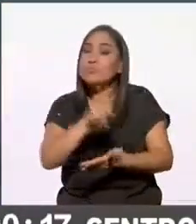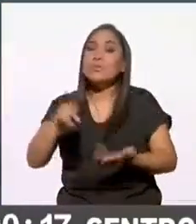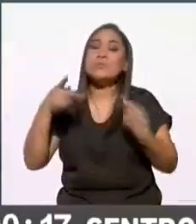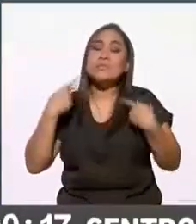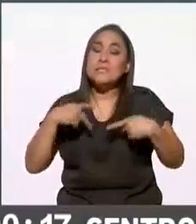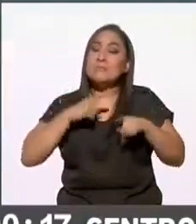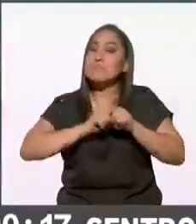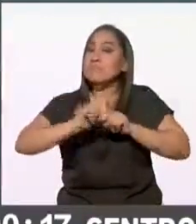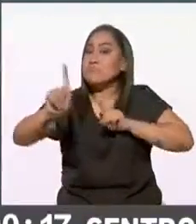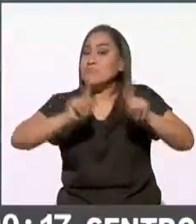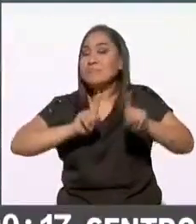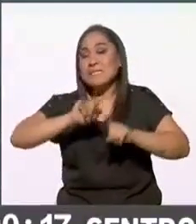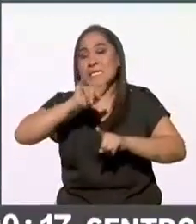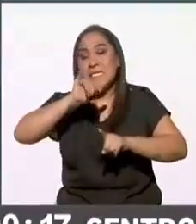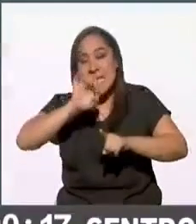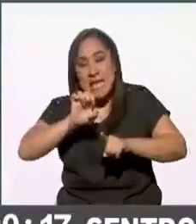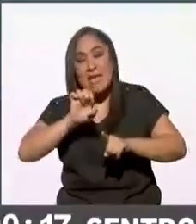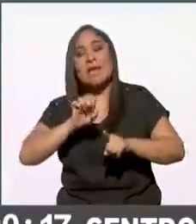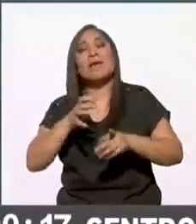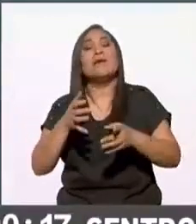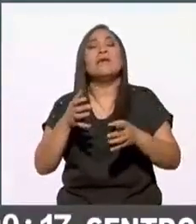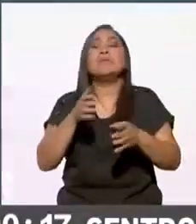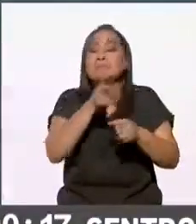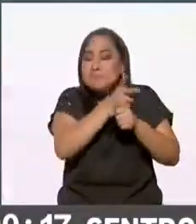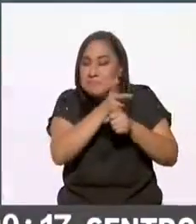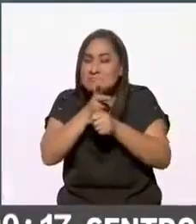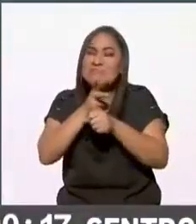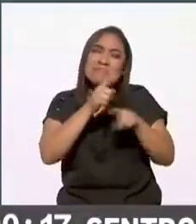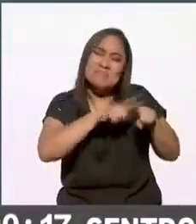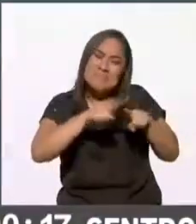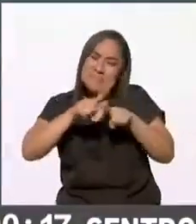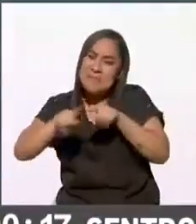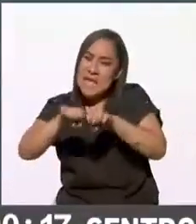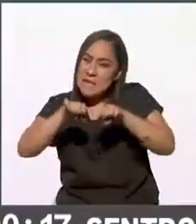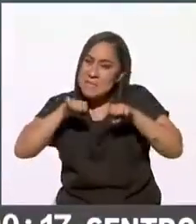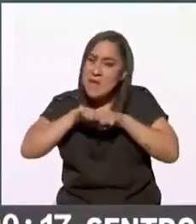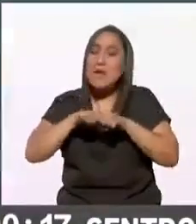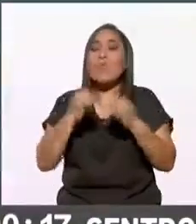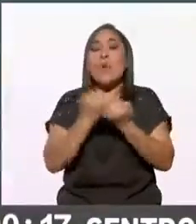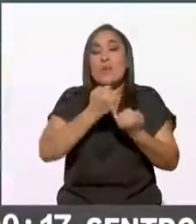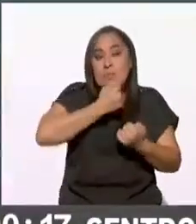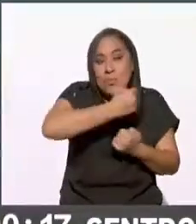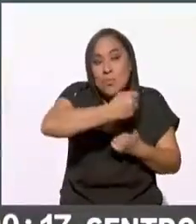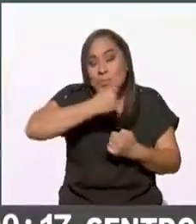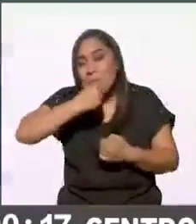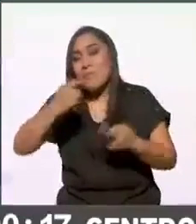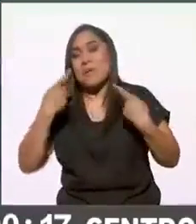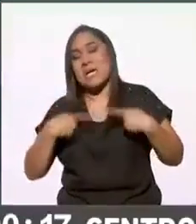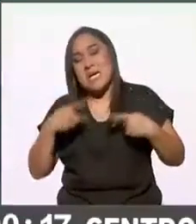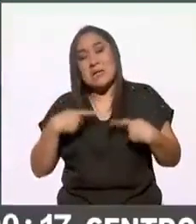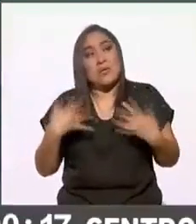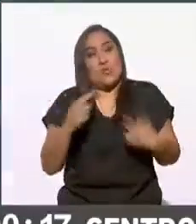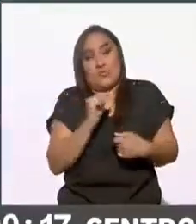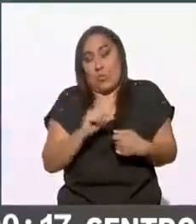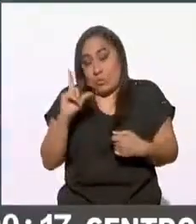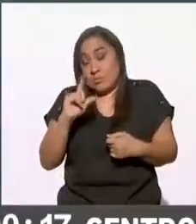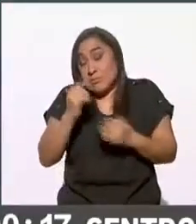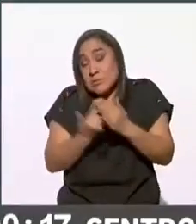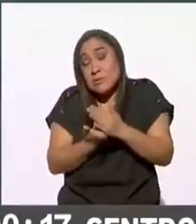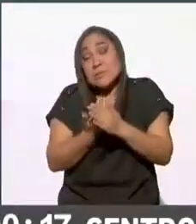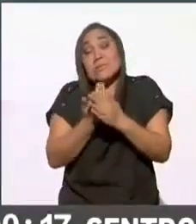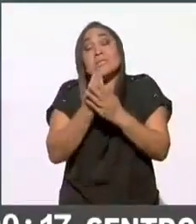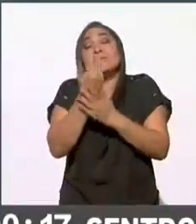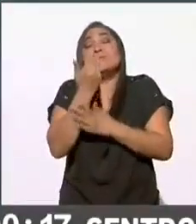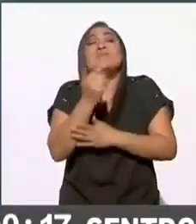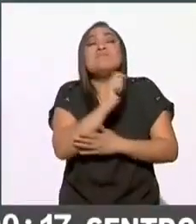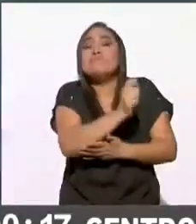se desplazó hasta el INE el equipo de producción y por supuesto el equipo de reporteros y profesionales que dieron cuenta desde muy temprano de